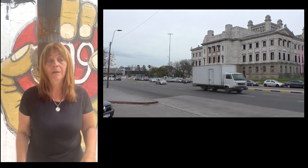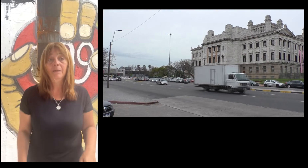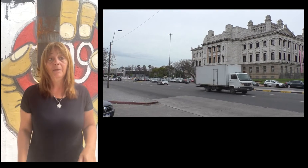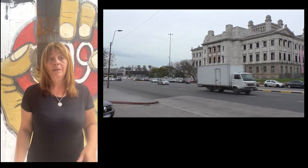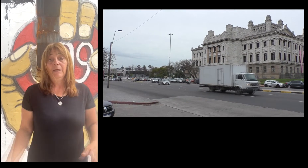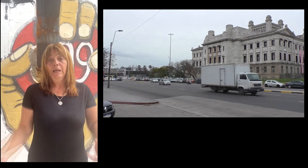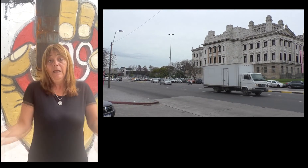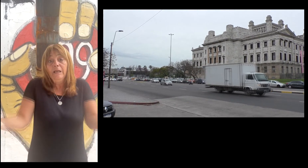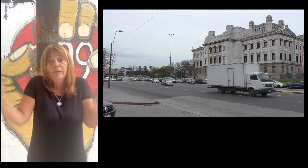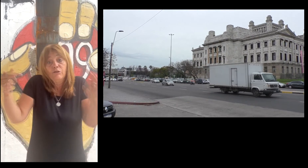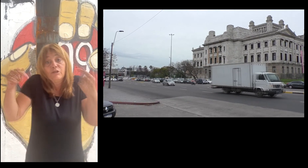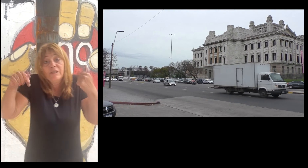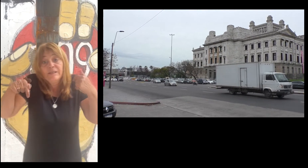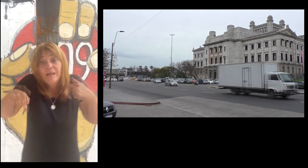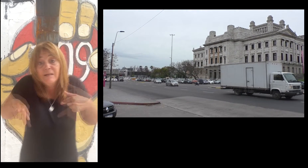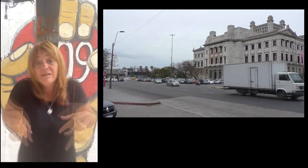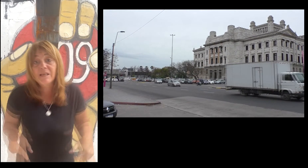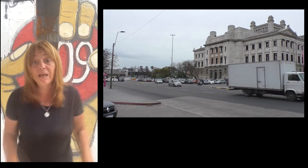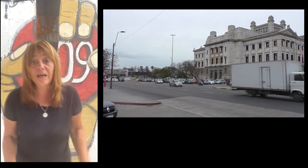en abril me daré la segunda.